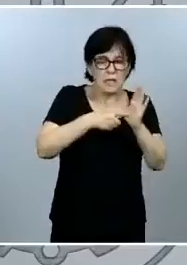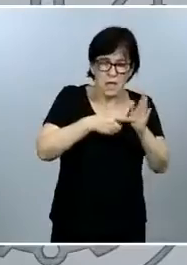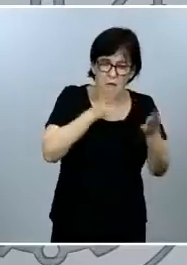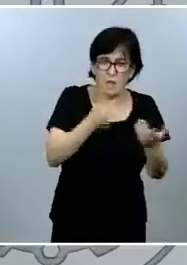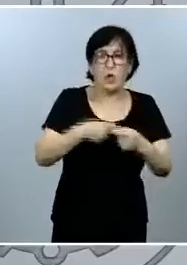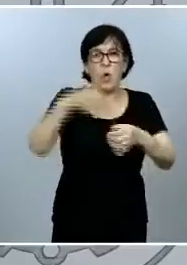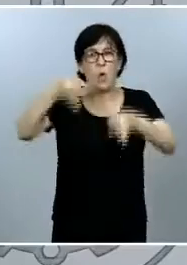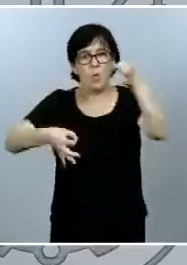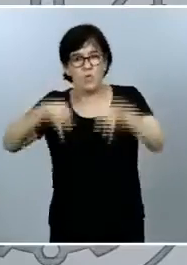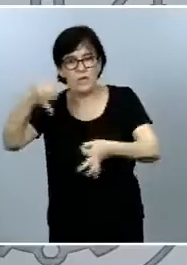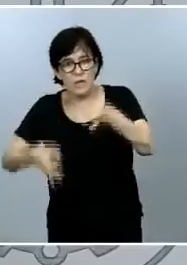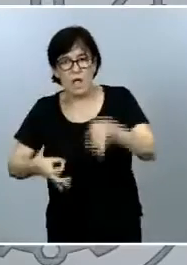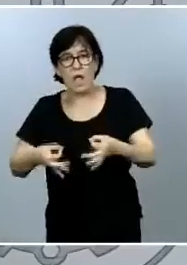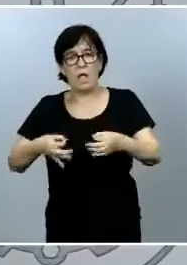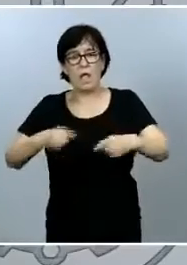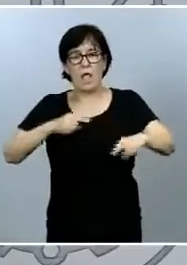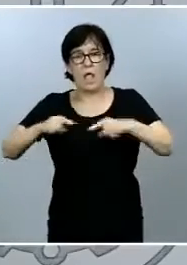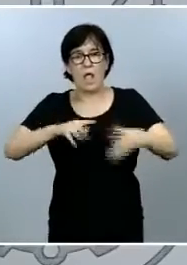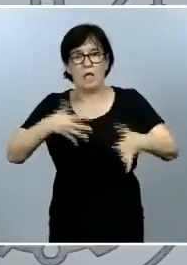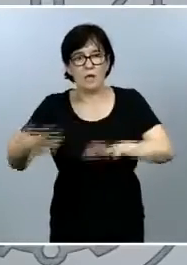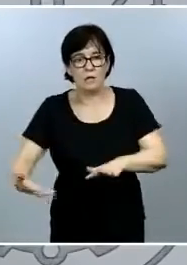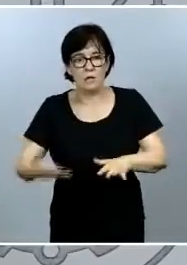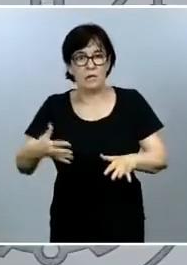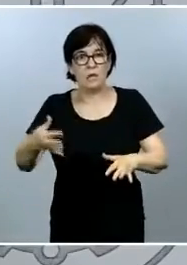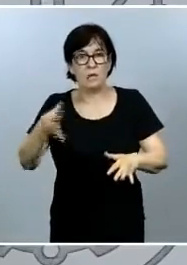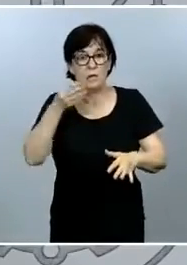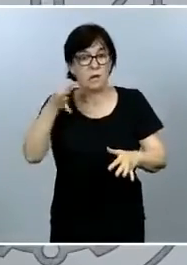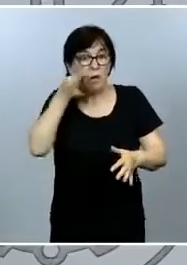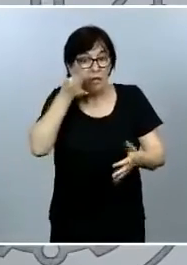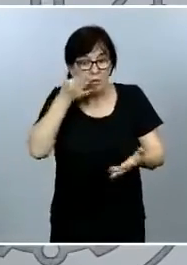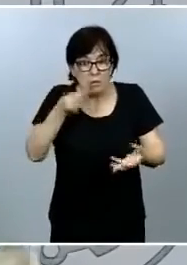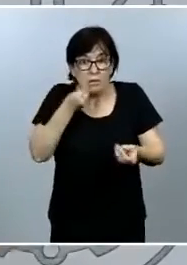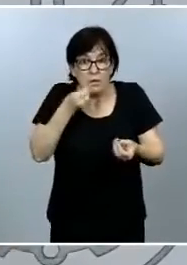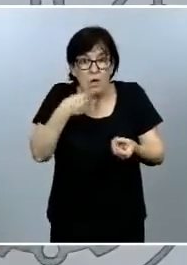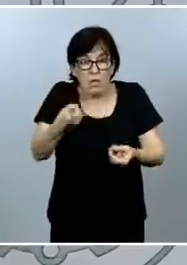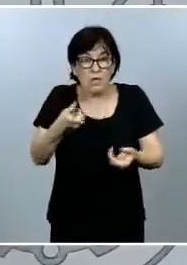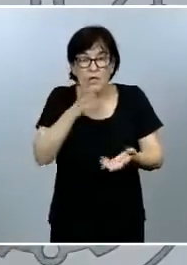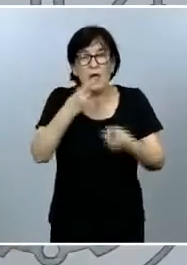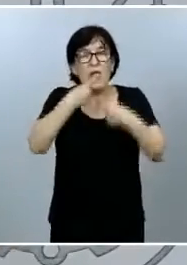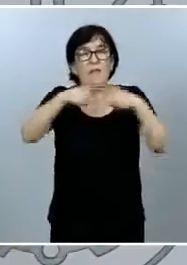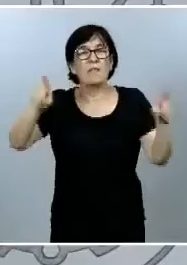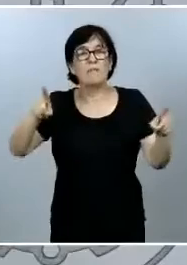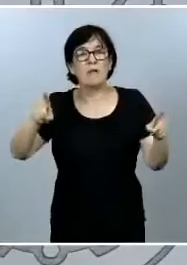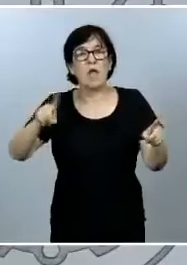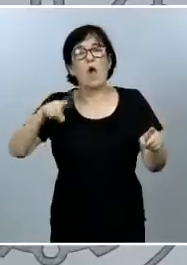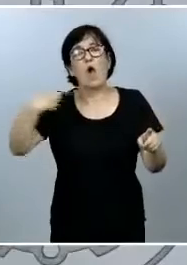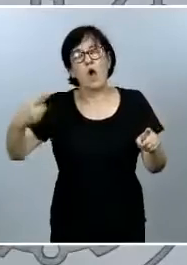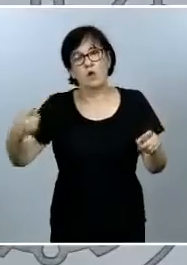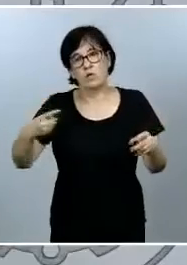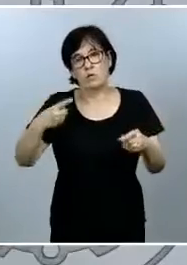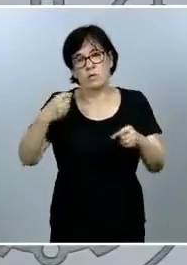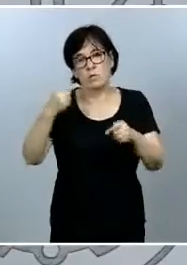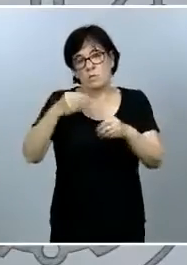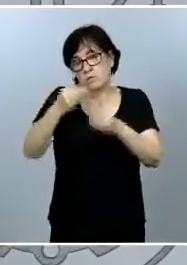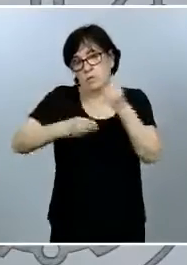poder ejecutivo los hechos así lo ponen de manifiesto a diferencia de otras actuaciones que se han podido producir por parte